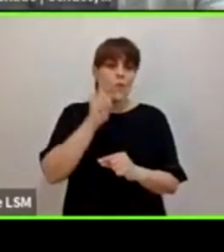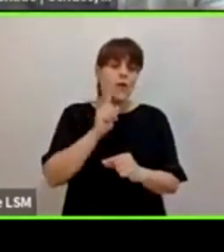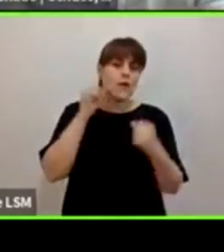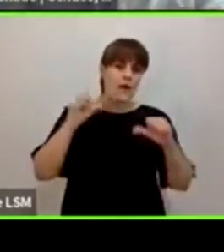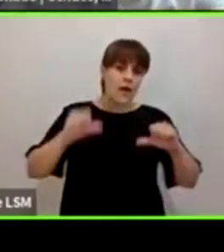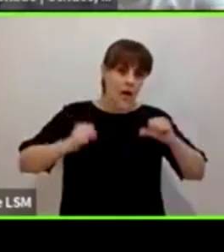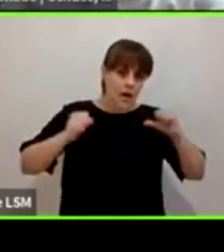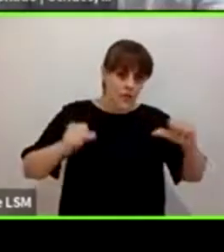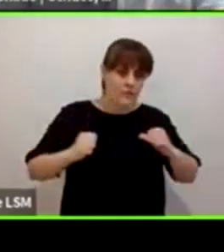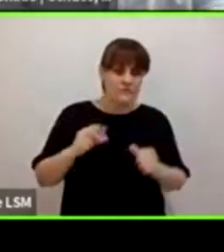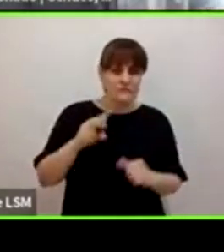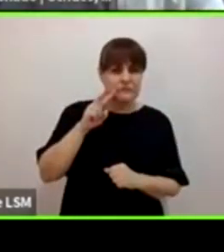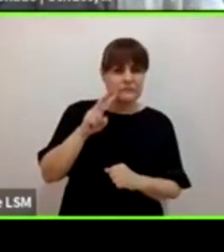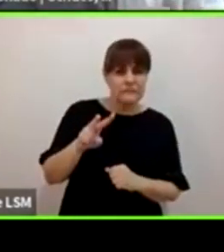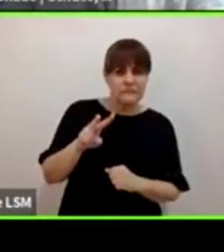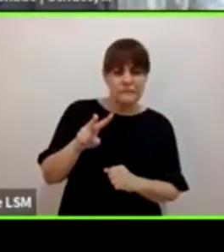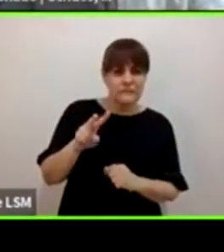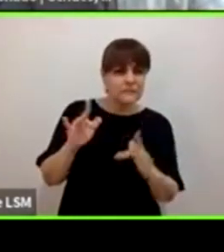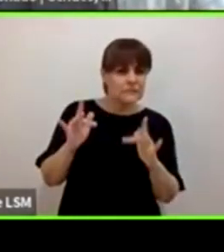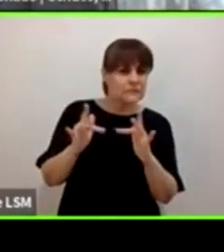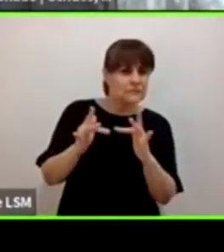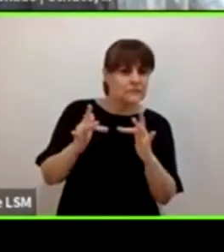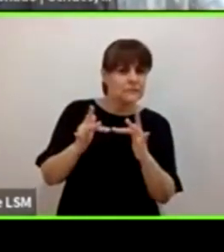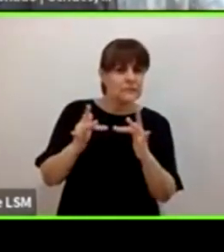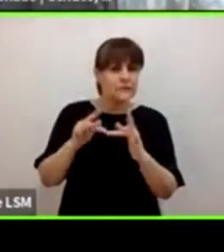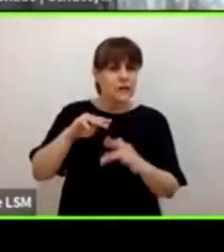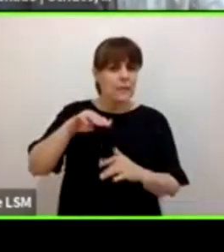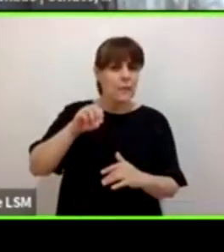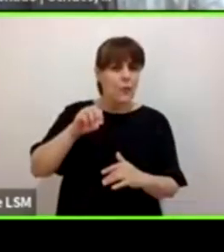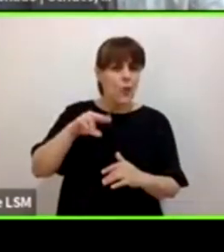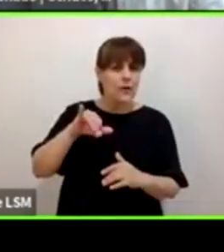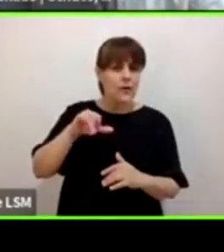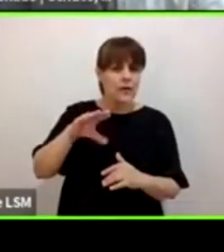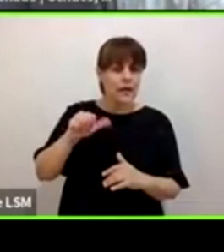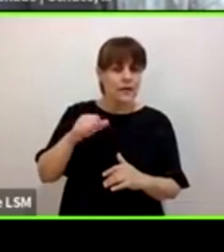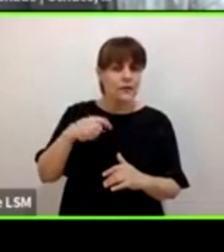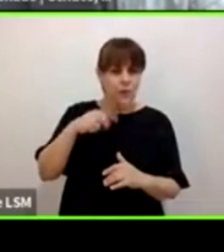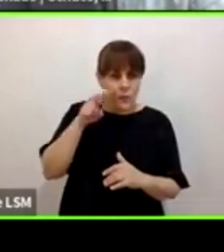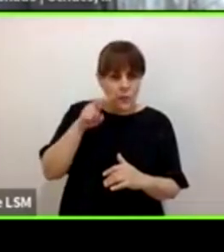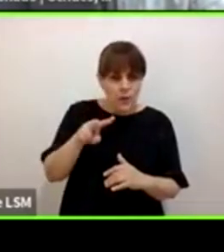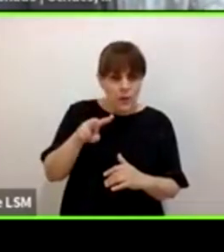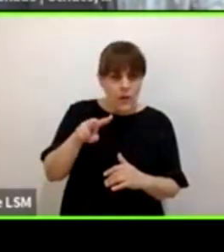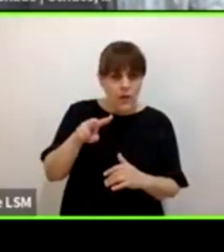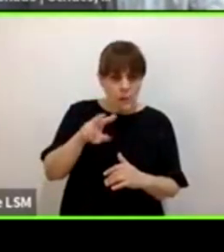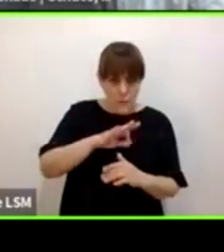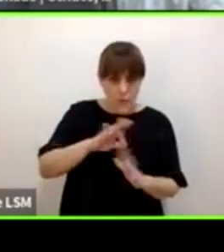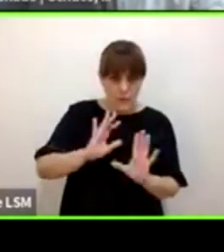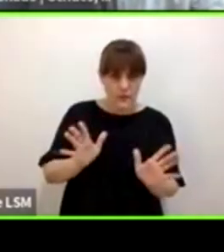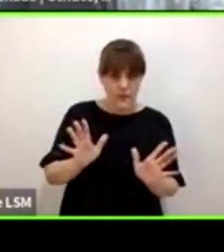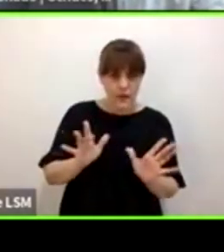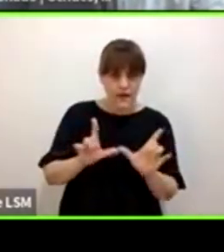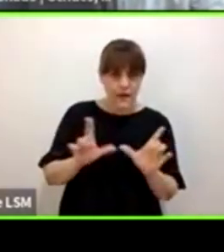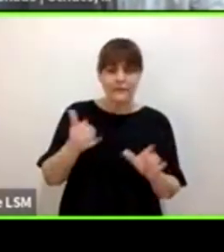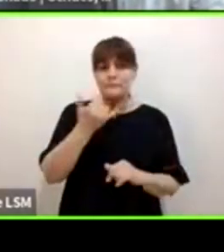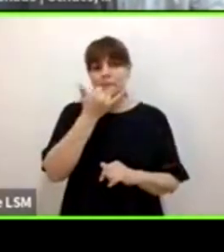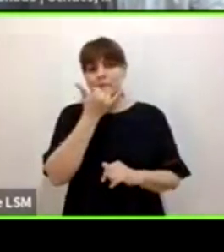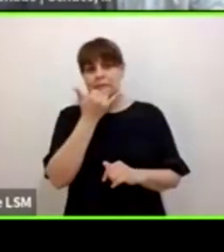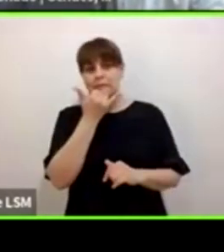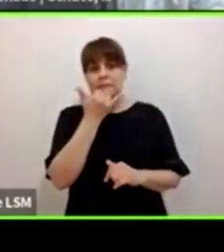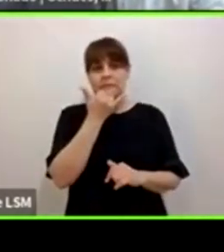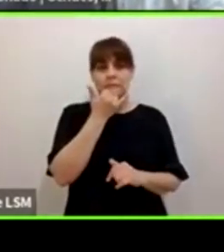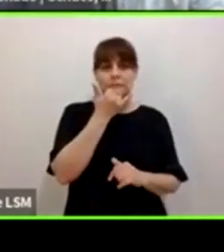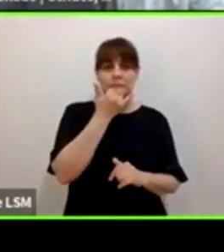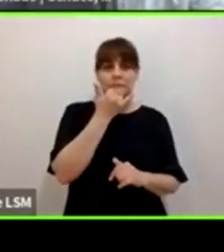Mónica pueda haya retomado, ahí estás, pero ya te oyes, ¿verdad? perdón. Entonces, no es que